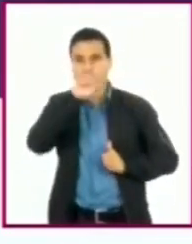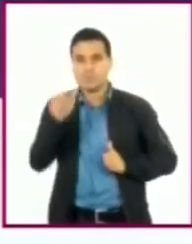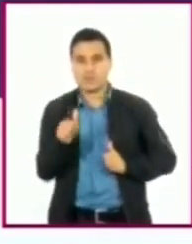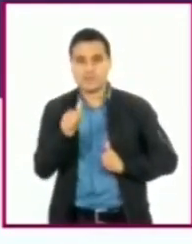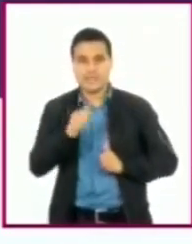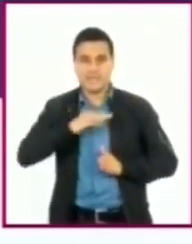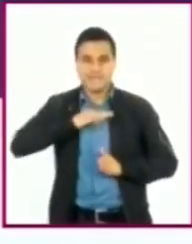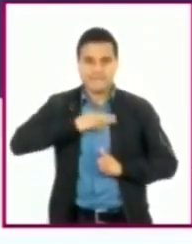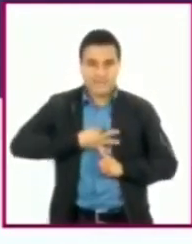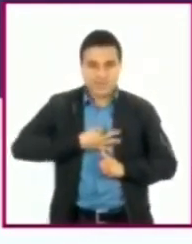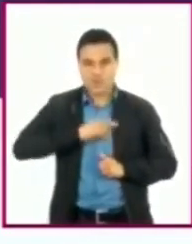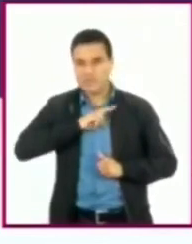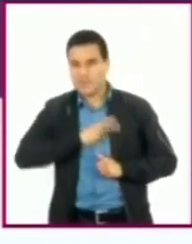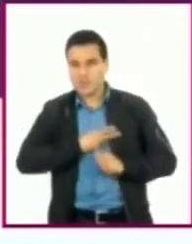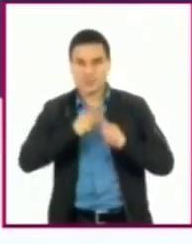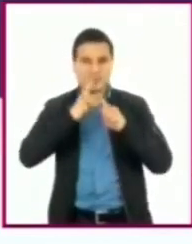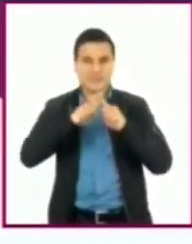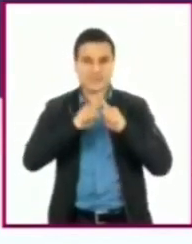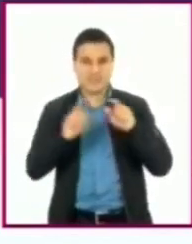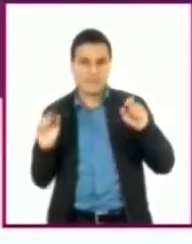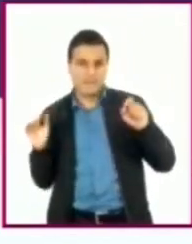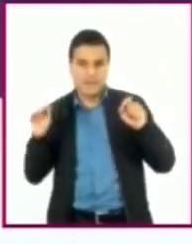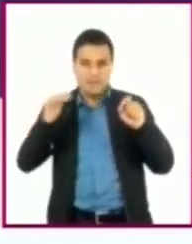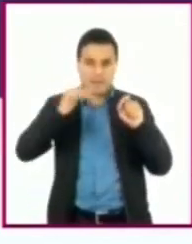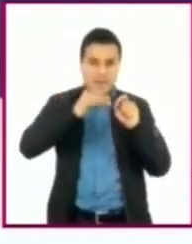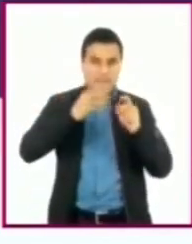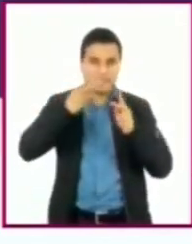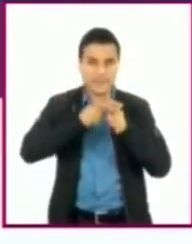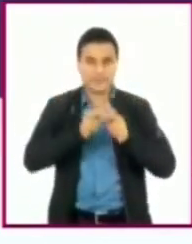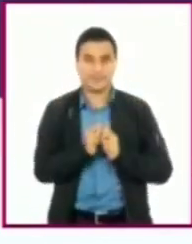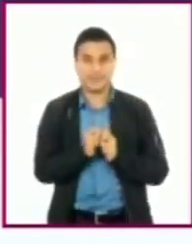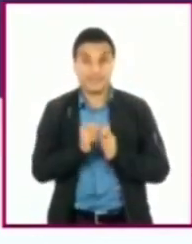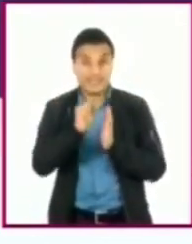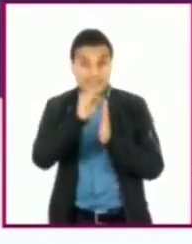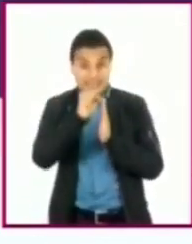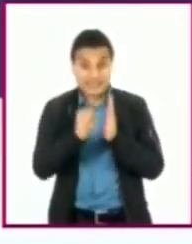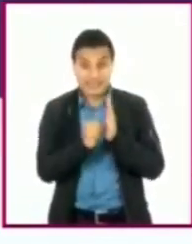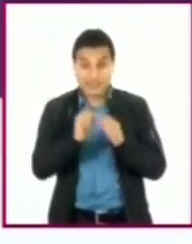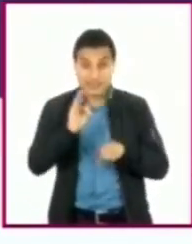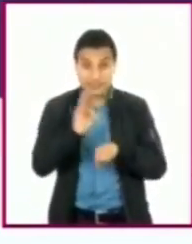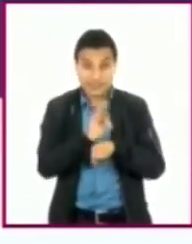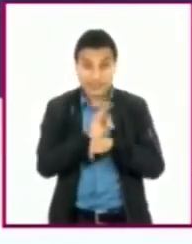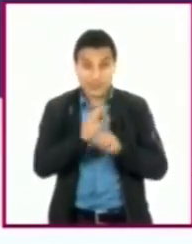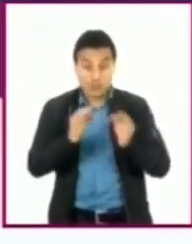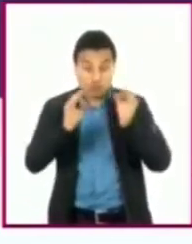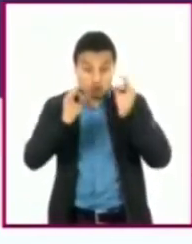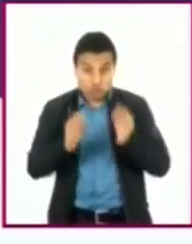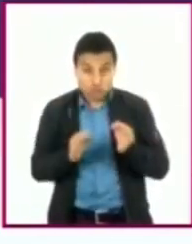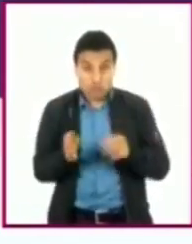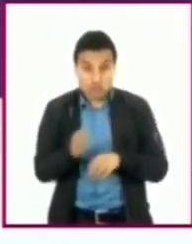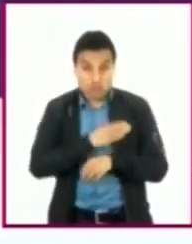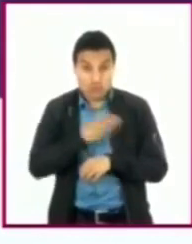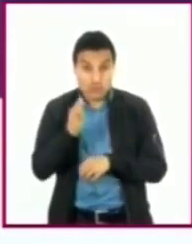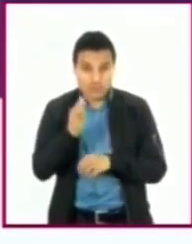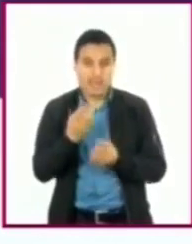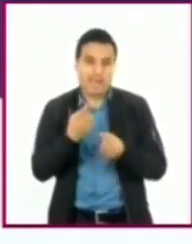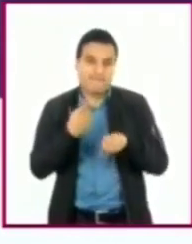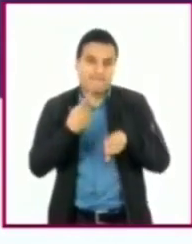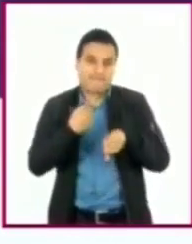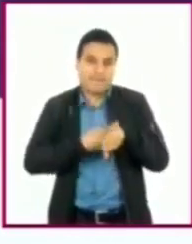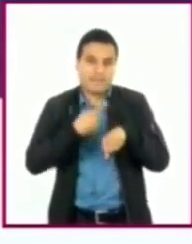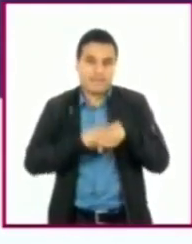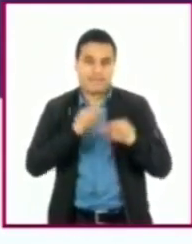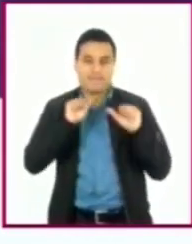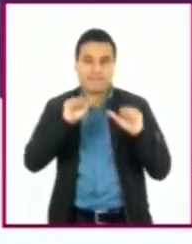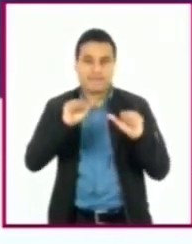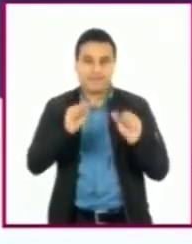infecciosos que lo invaden. Cuando tu sistema inmunológico está funcionando adecuadamente, te protege de infecciones que causan